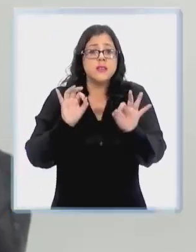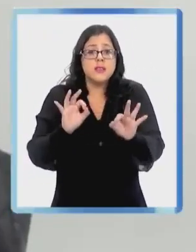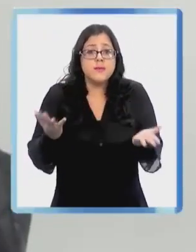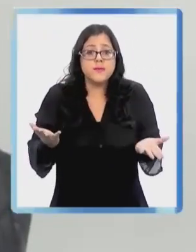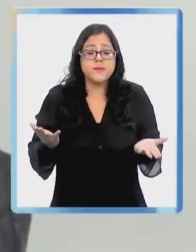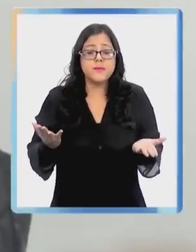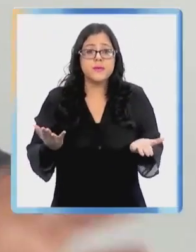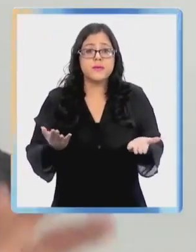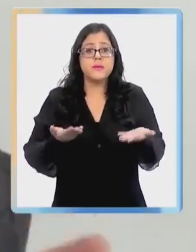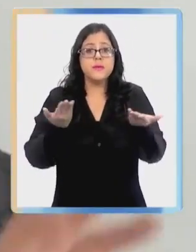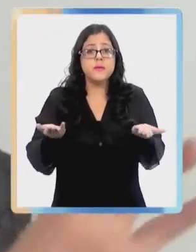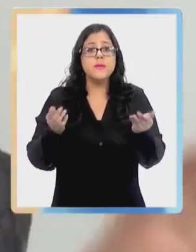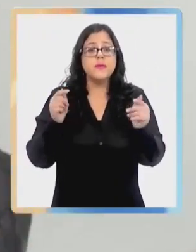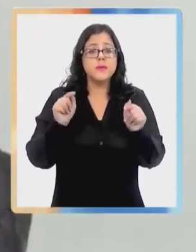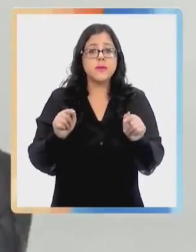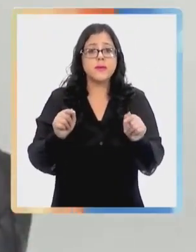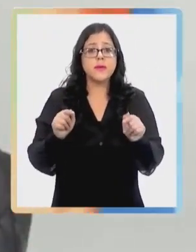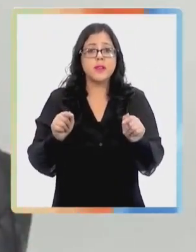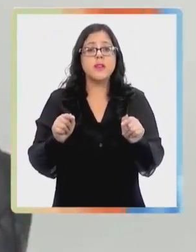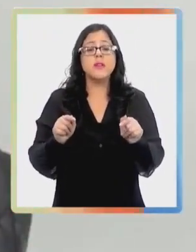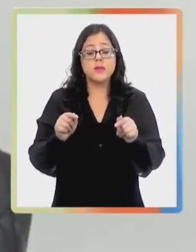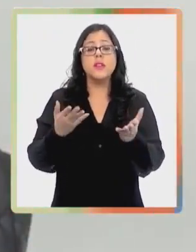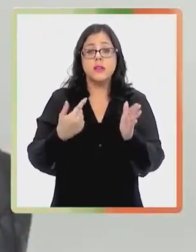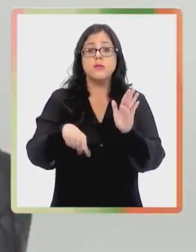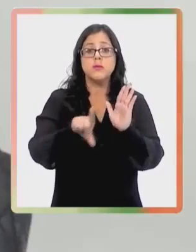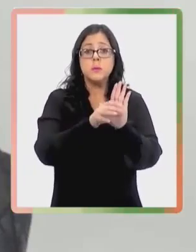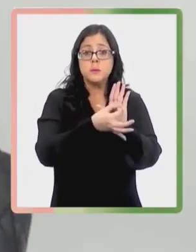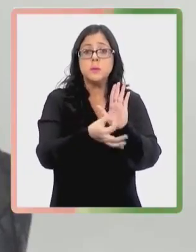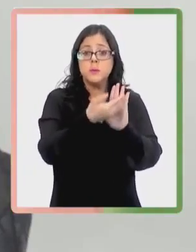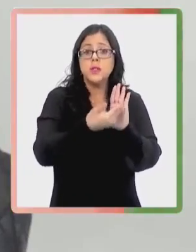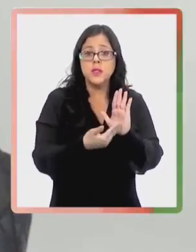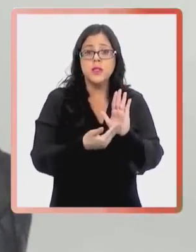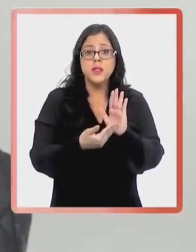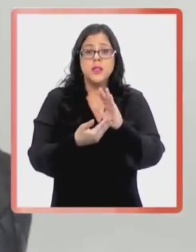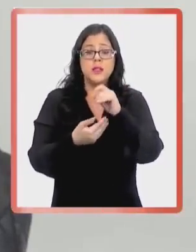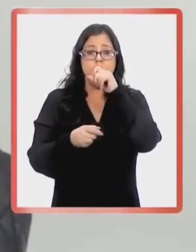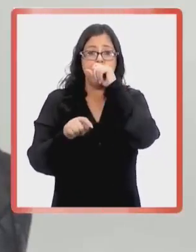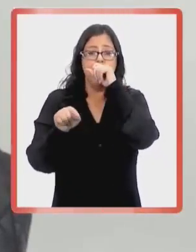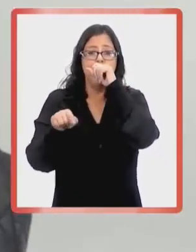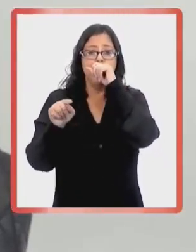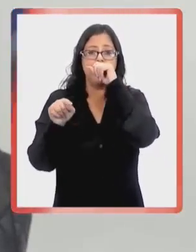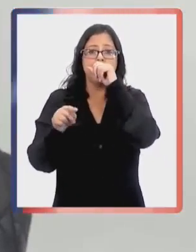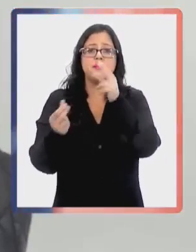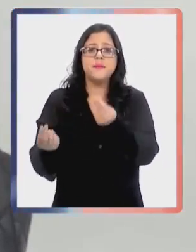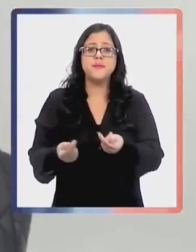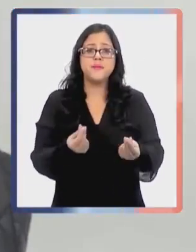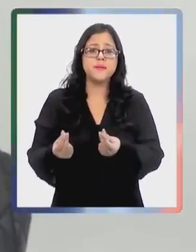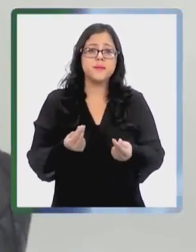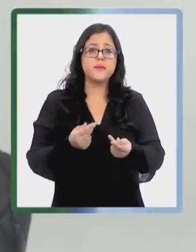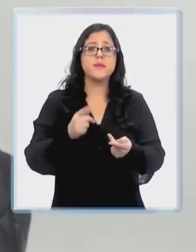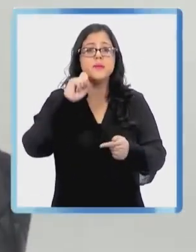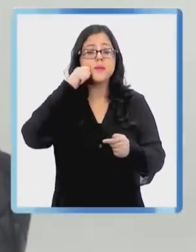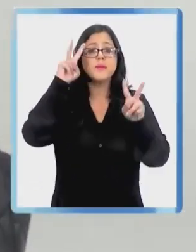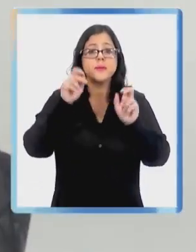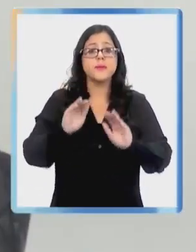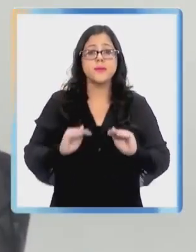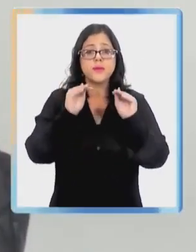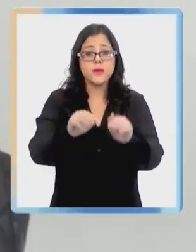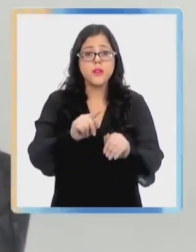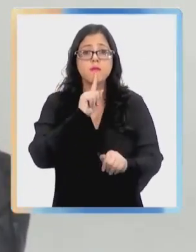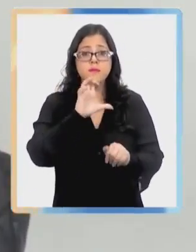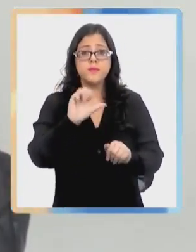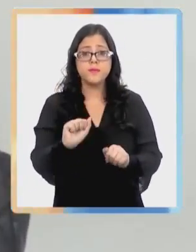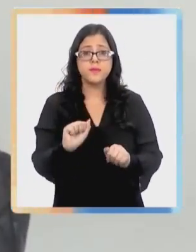normal posible? Entonces, por un lado, hace mención a eso, hace mención también a los costos y a lo que significa el